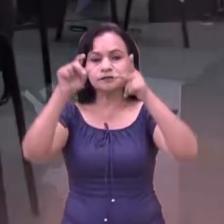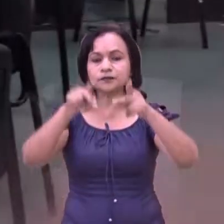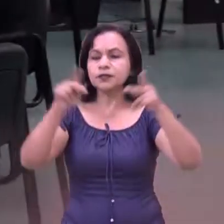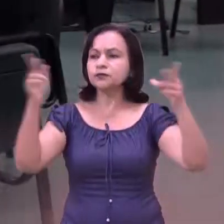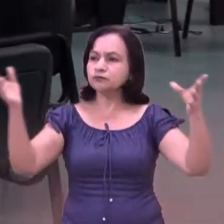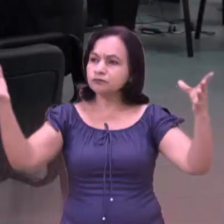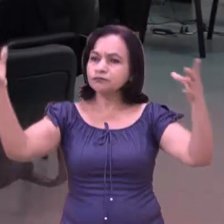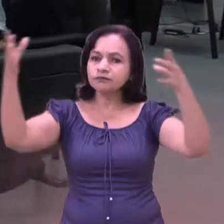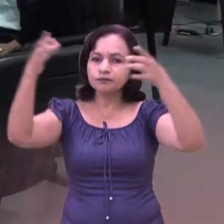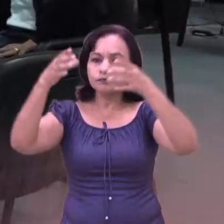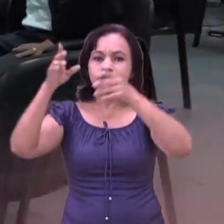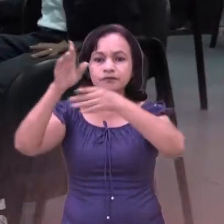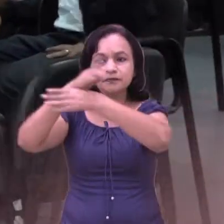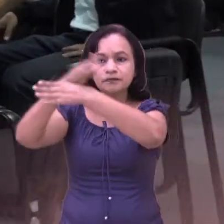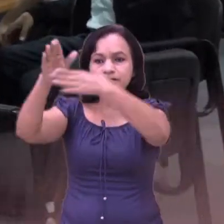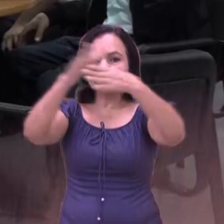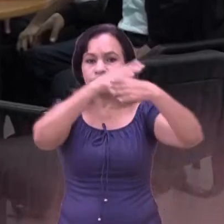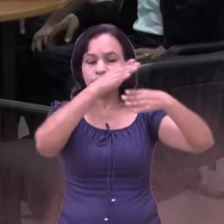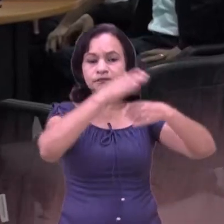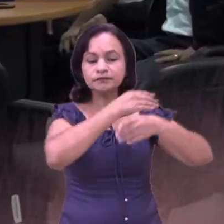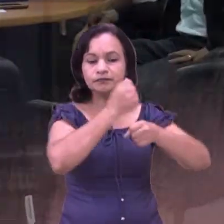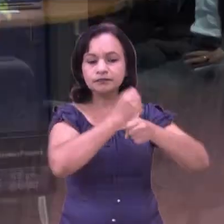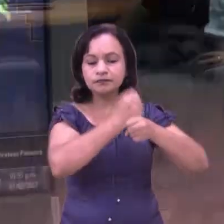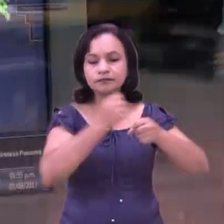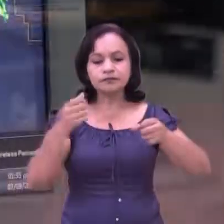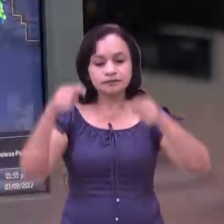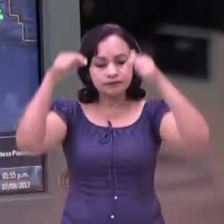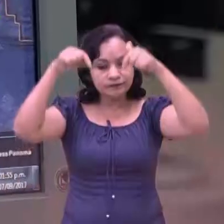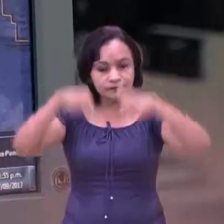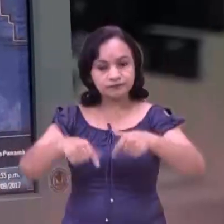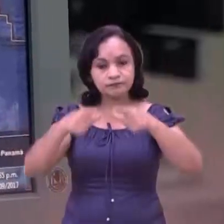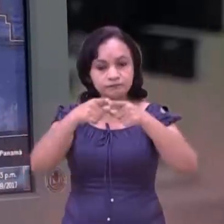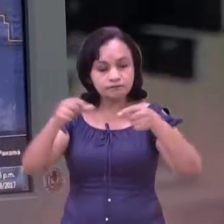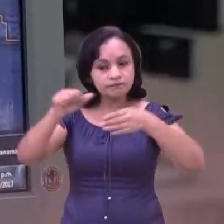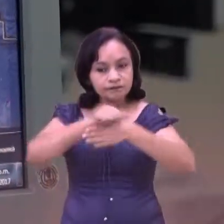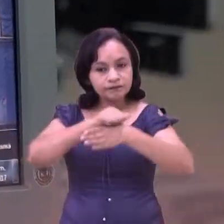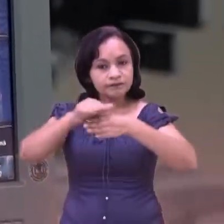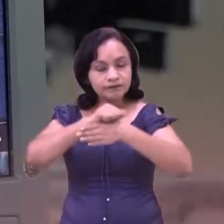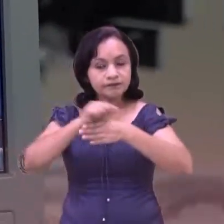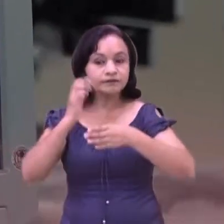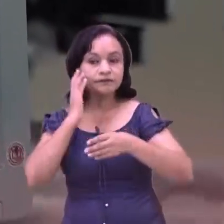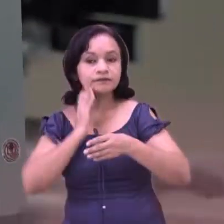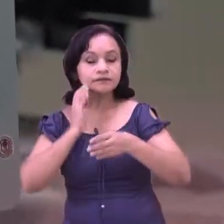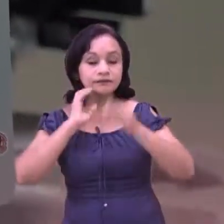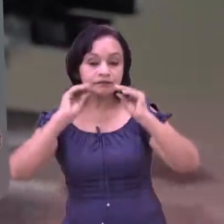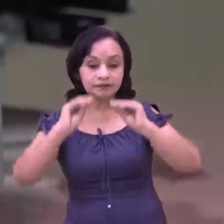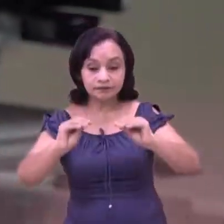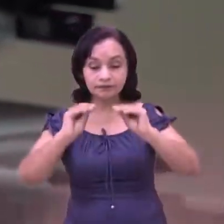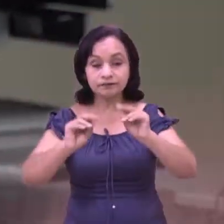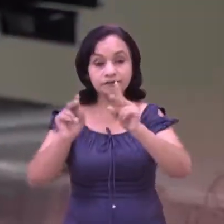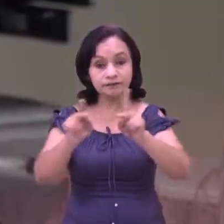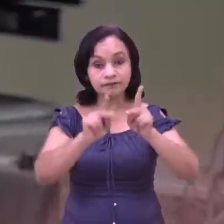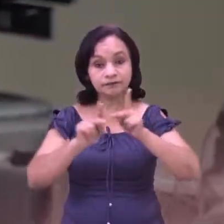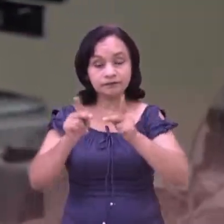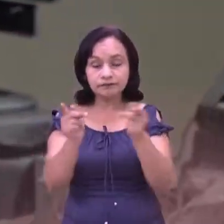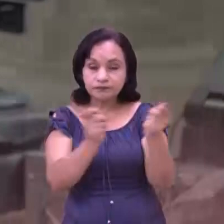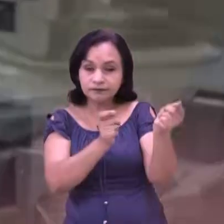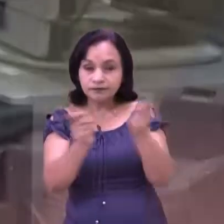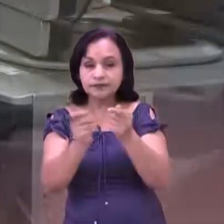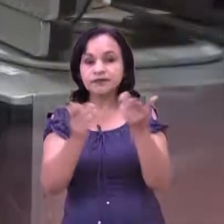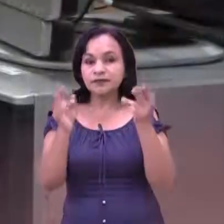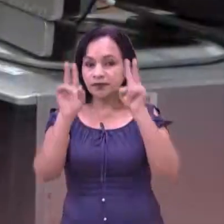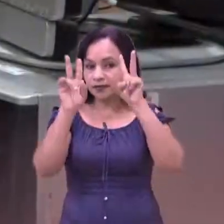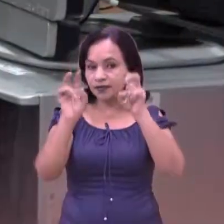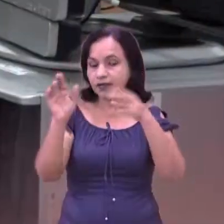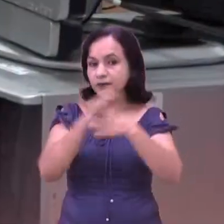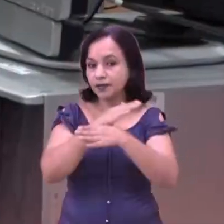vamos a traer a los compañeros y compañeras que trabajan en los centros de operaciones para ir elevando el nivel y la capacidad técnica de los